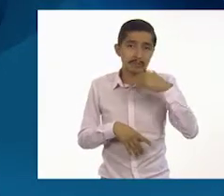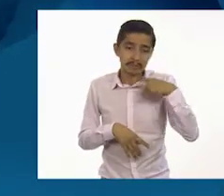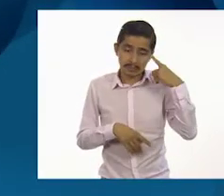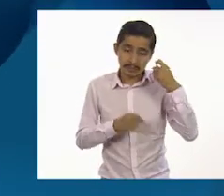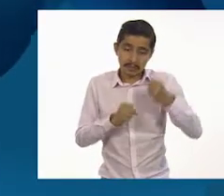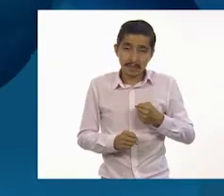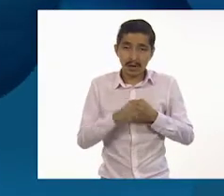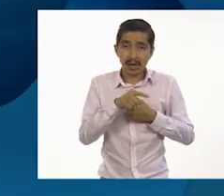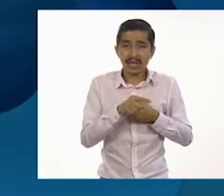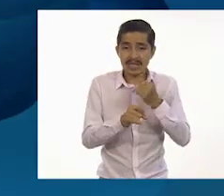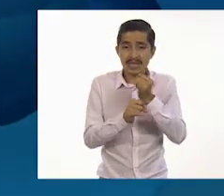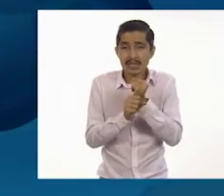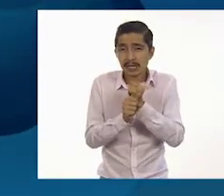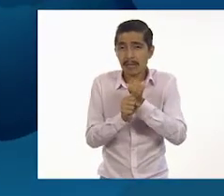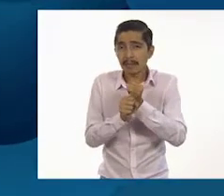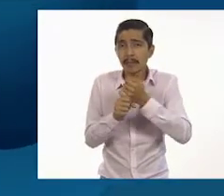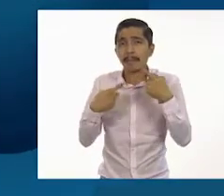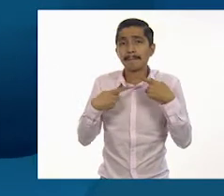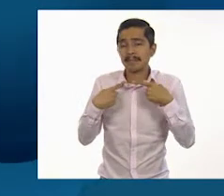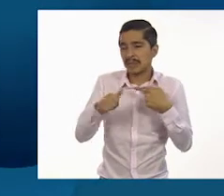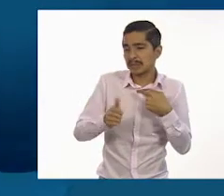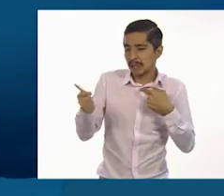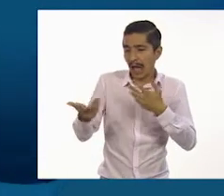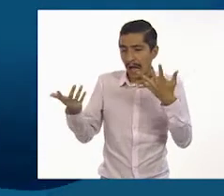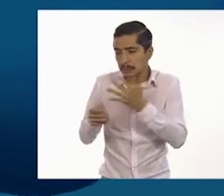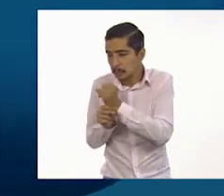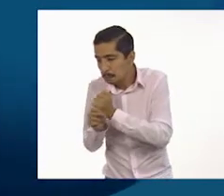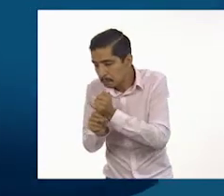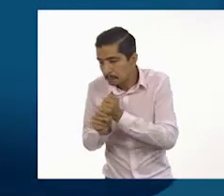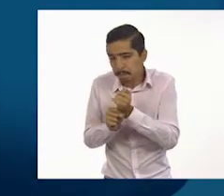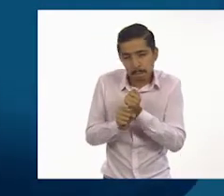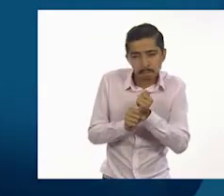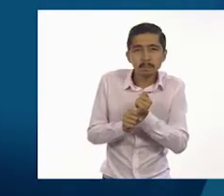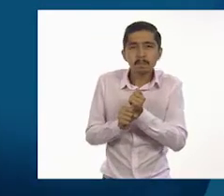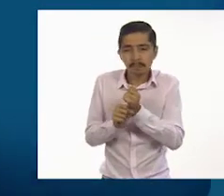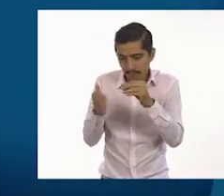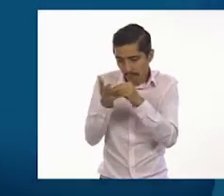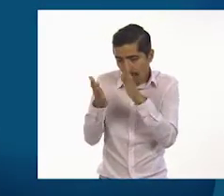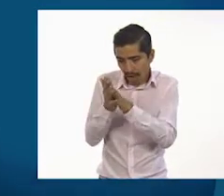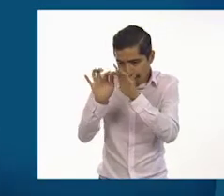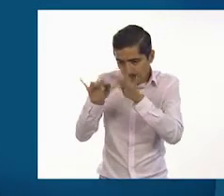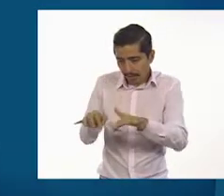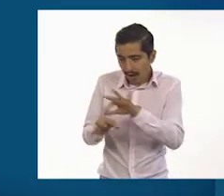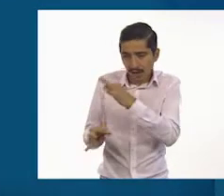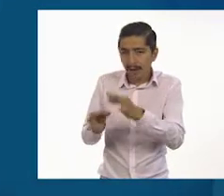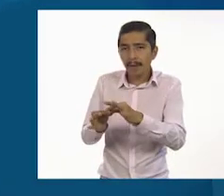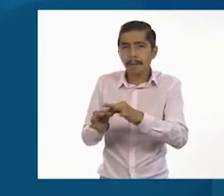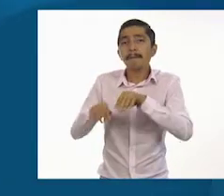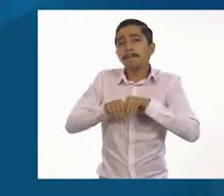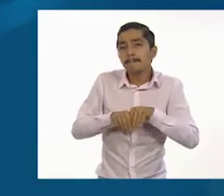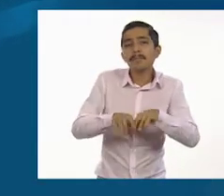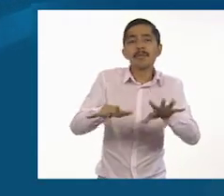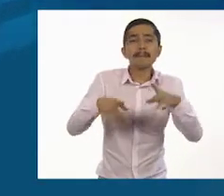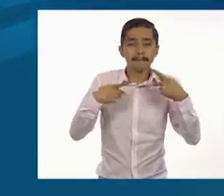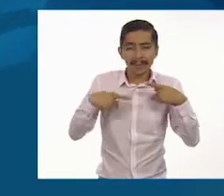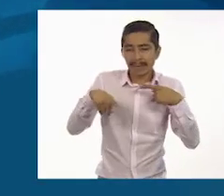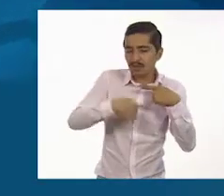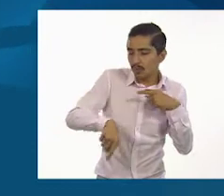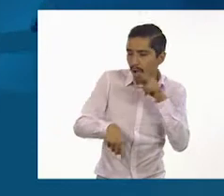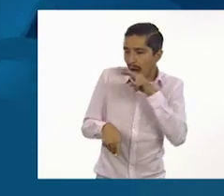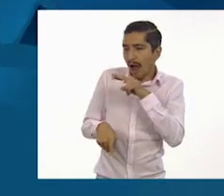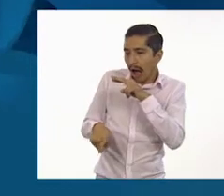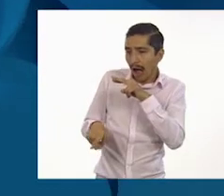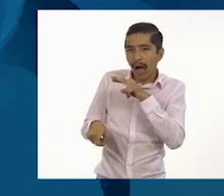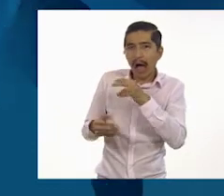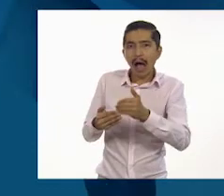que alguien realizó y la comparte para que todos nosotros podamos prevenir enfermedades y